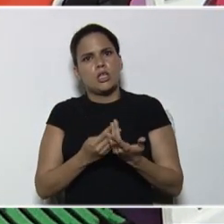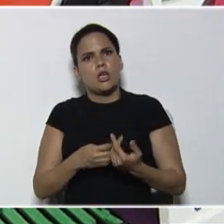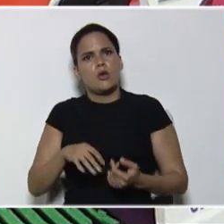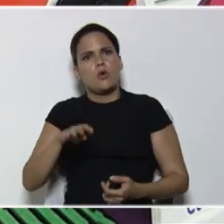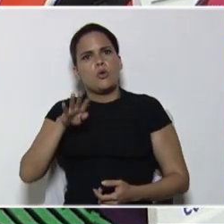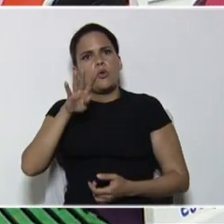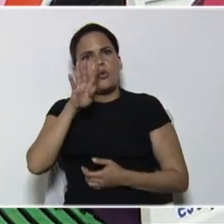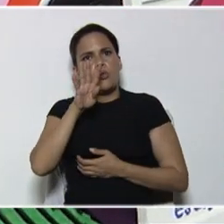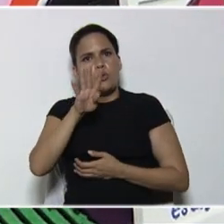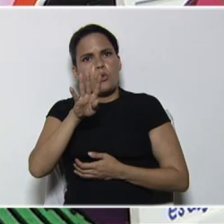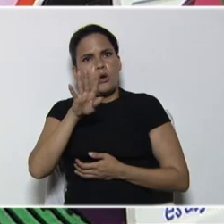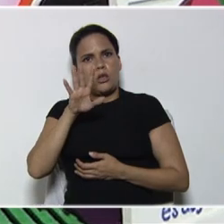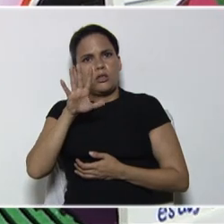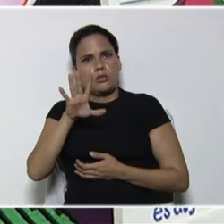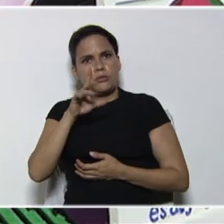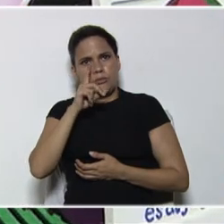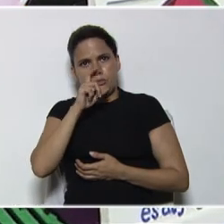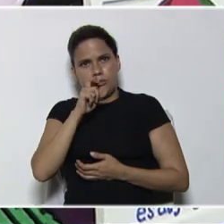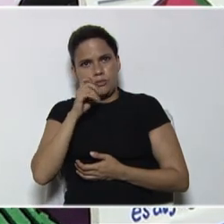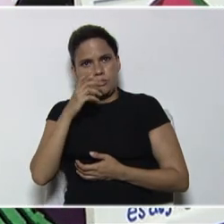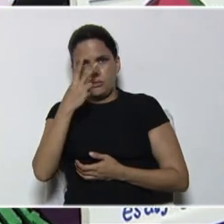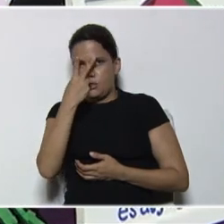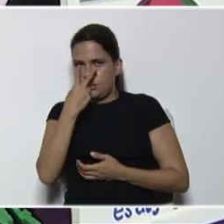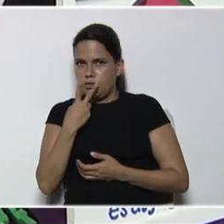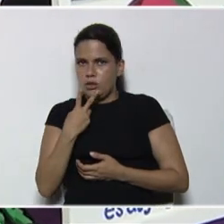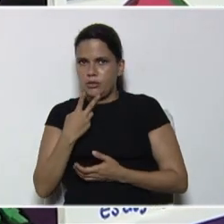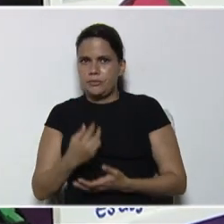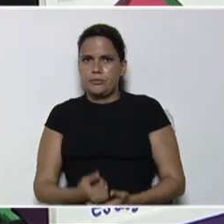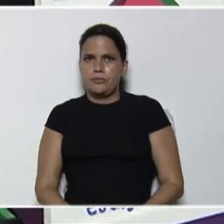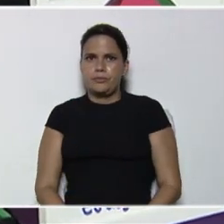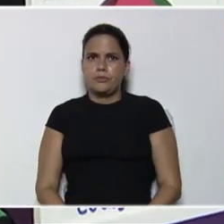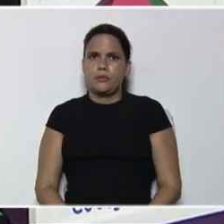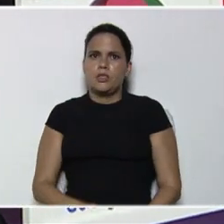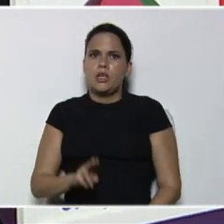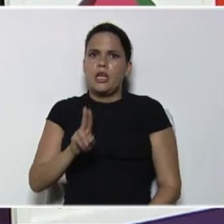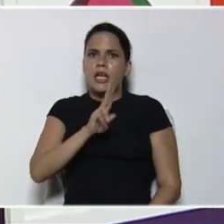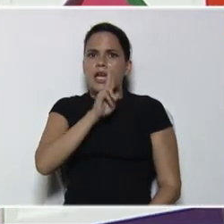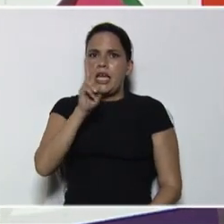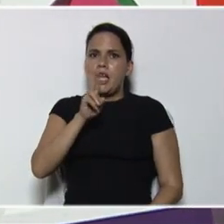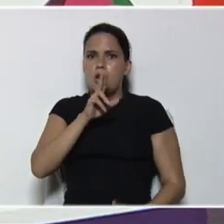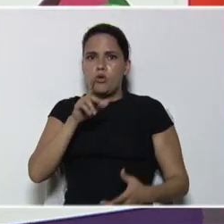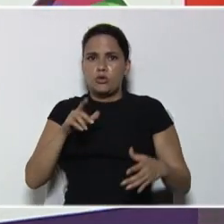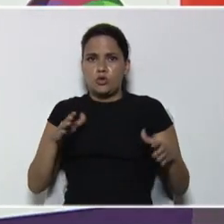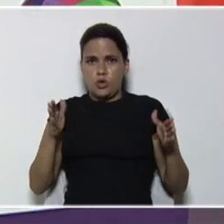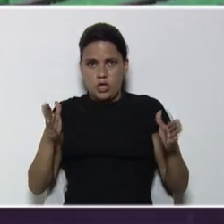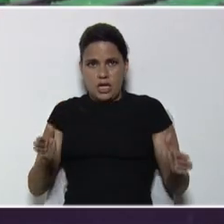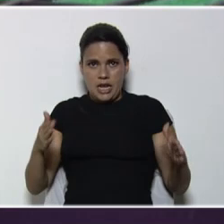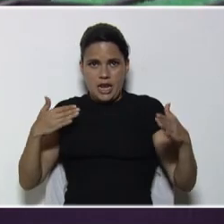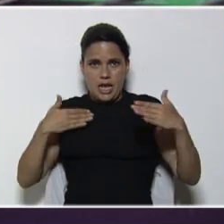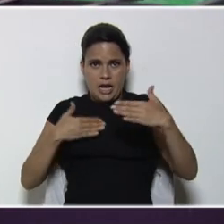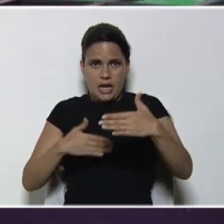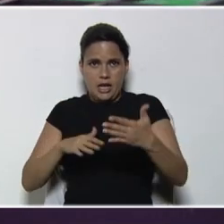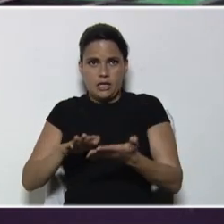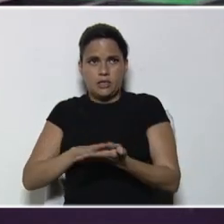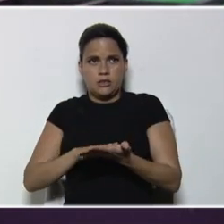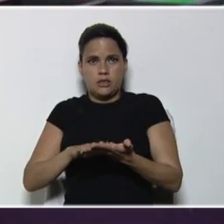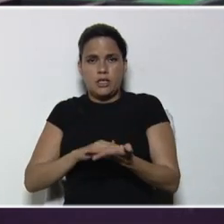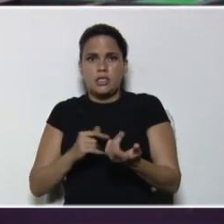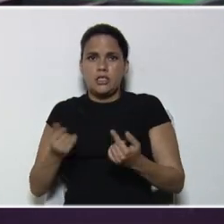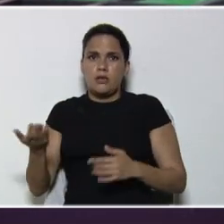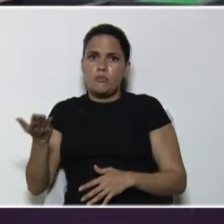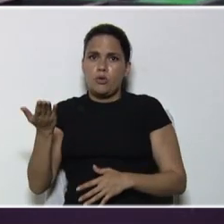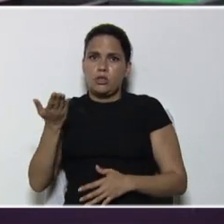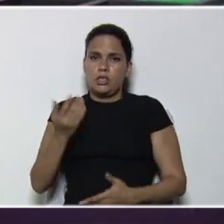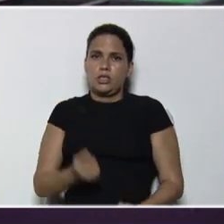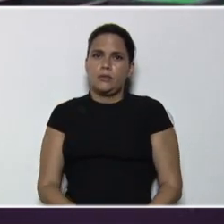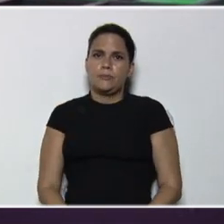nivel, de educación media, con deficiencias visuales, el uso, de la caja aritmética, es muy importante, debemos,